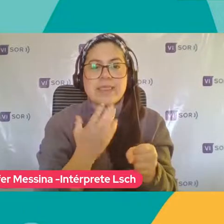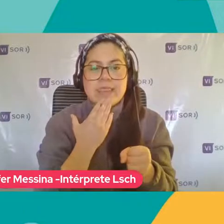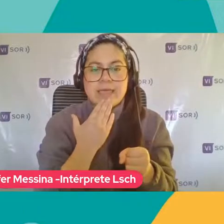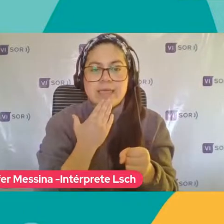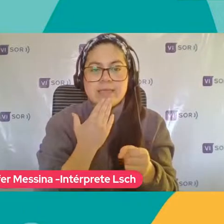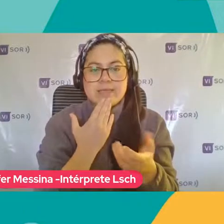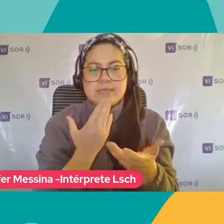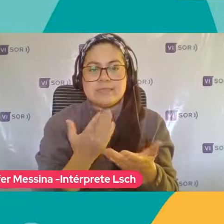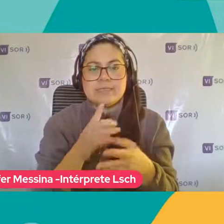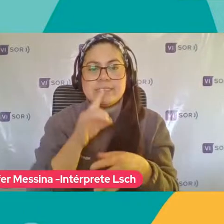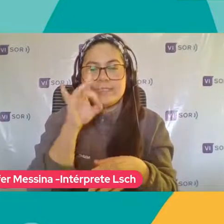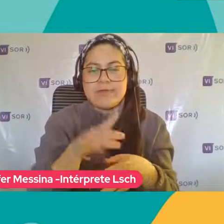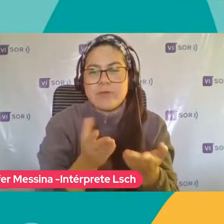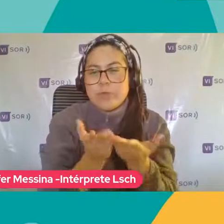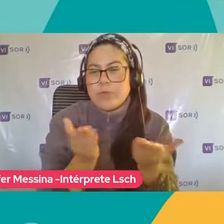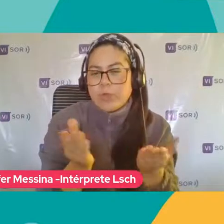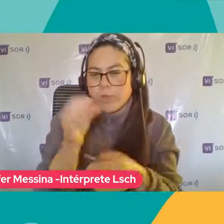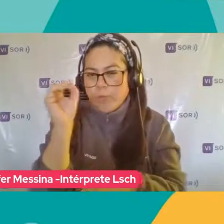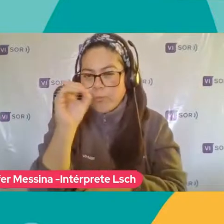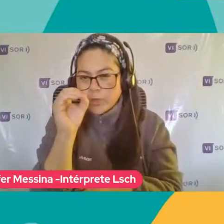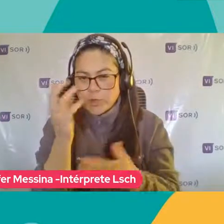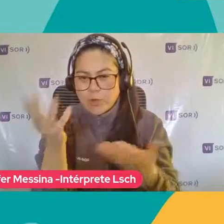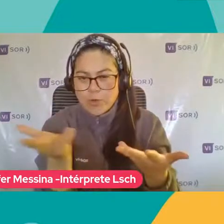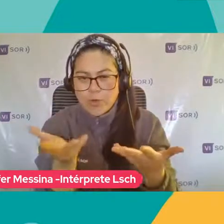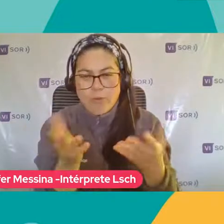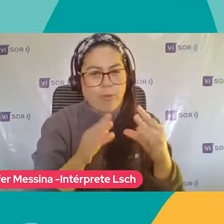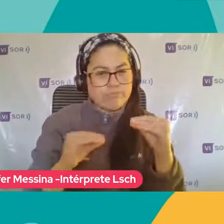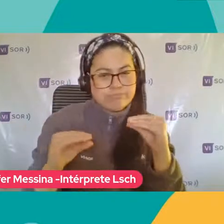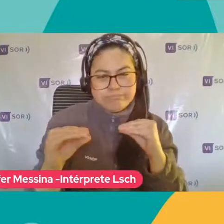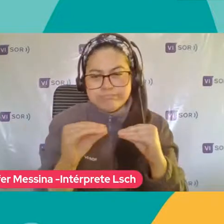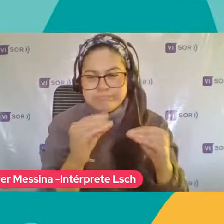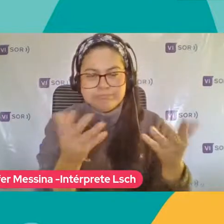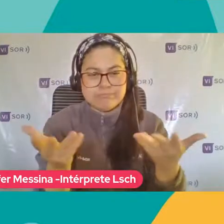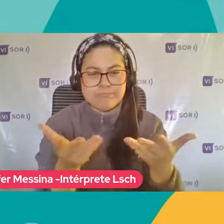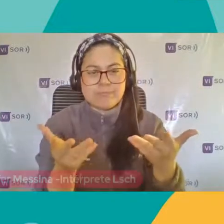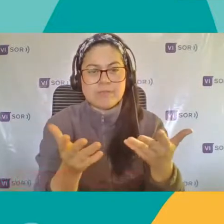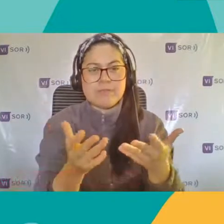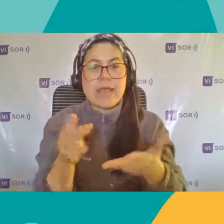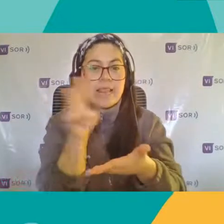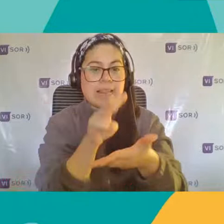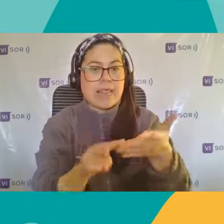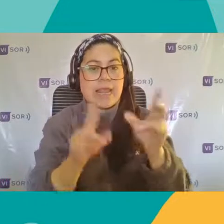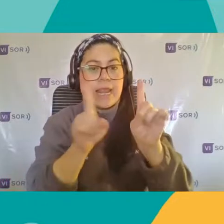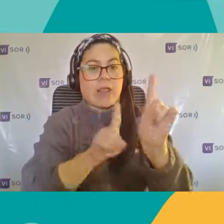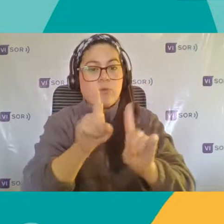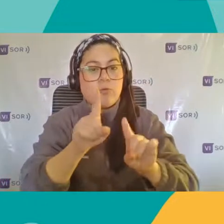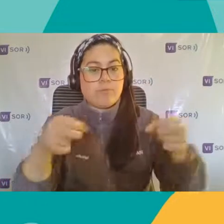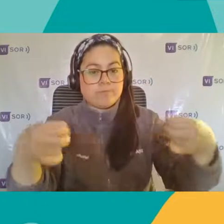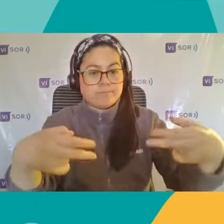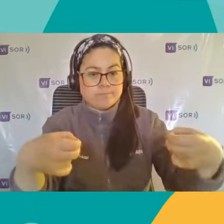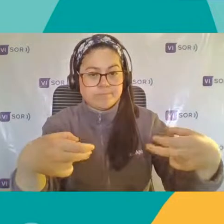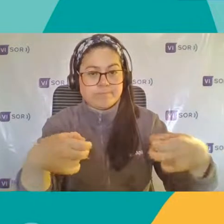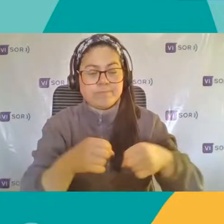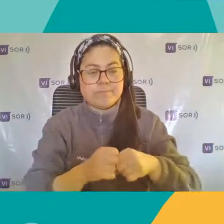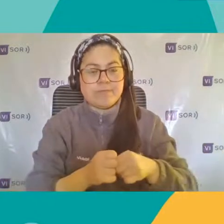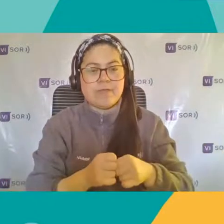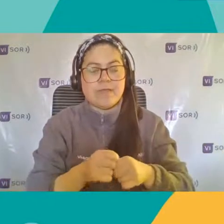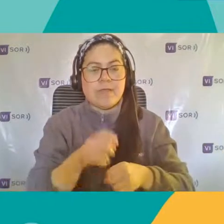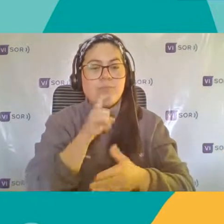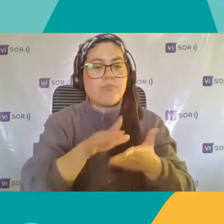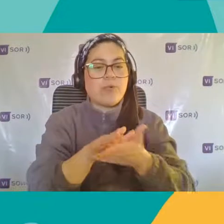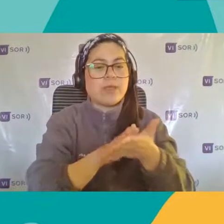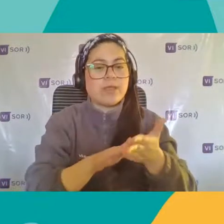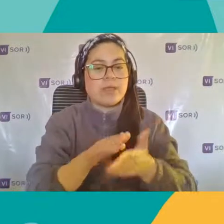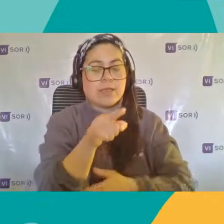Saber Qué opinan al respecto Qué están comentando Y para eso Quiero invitarles a leer Algunos de los comentarios Que nos están llegando Como por ejemplo